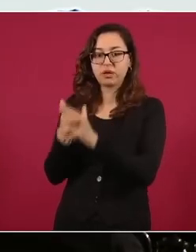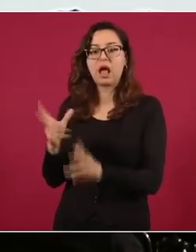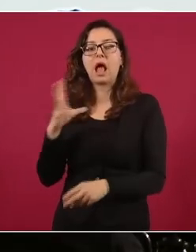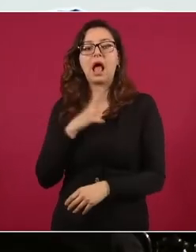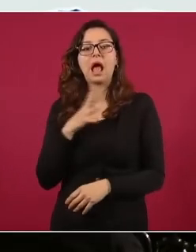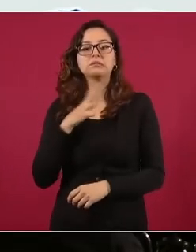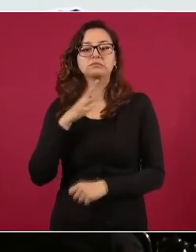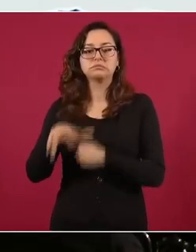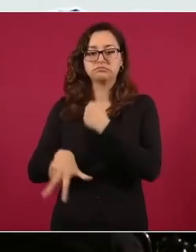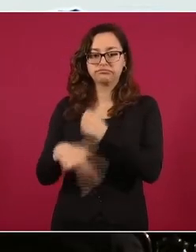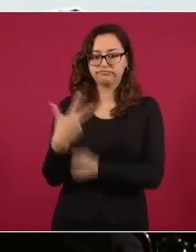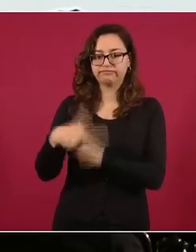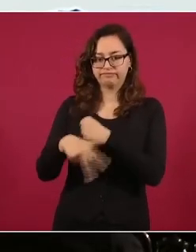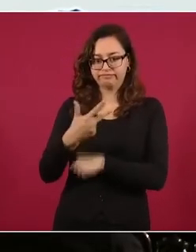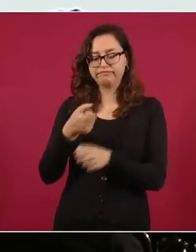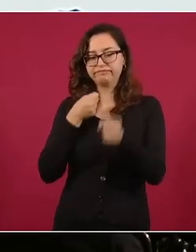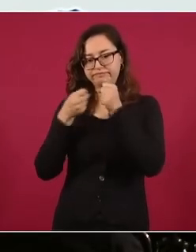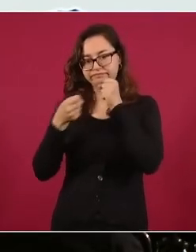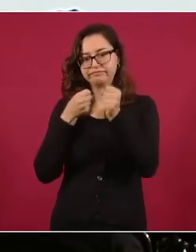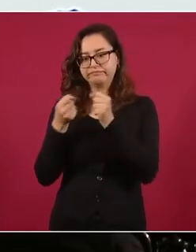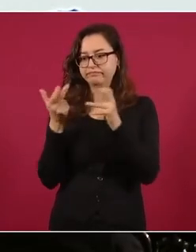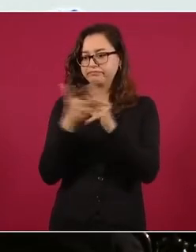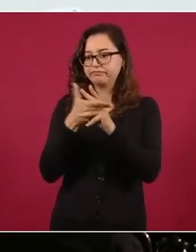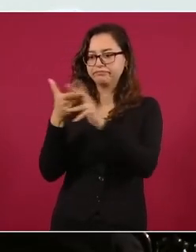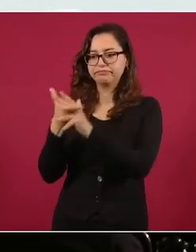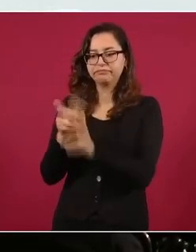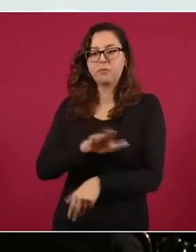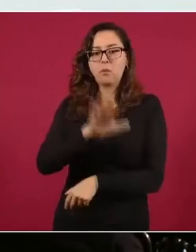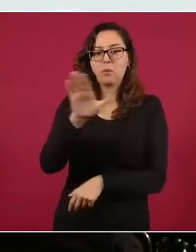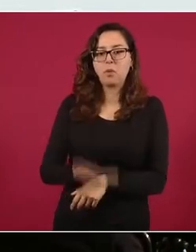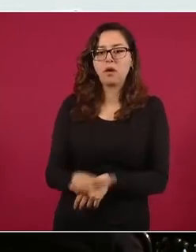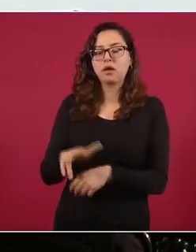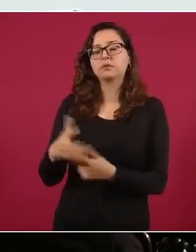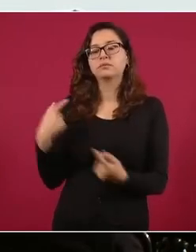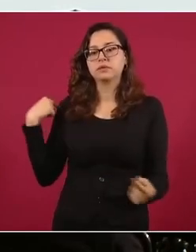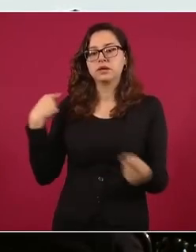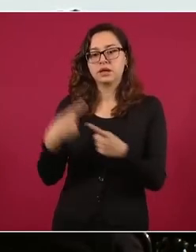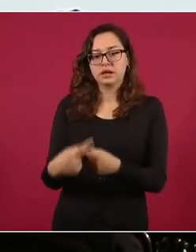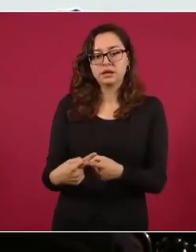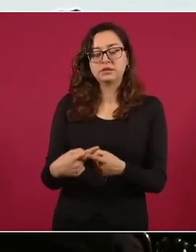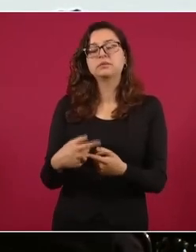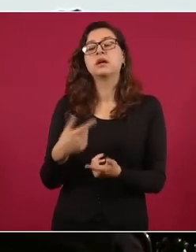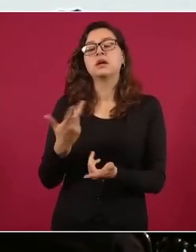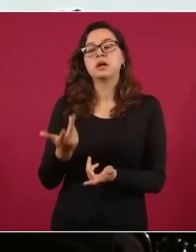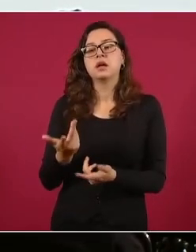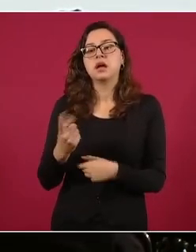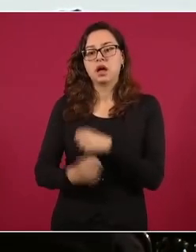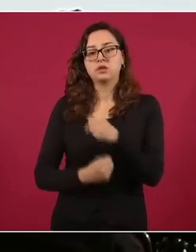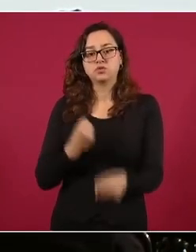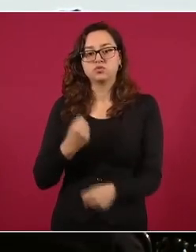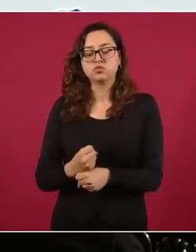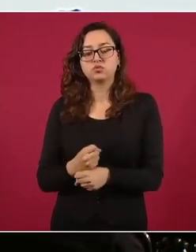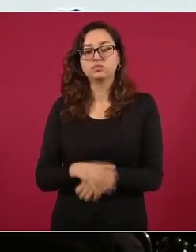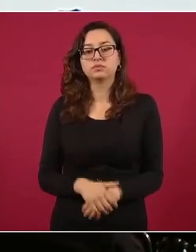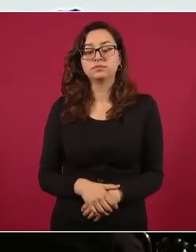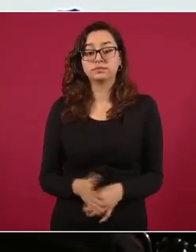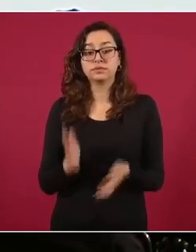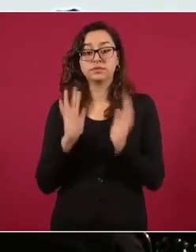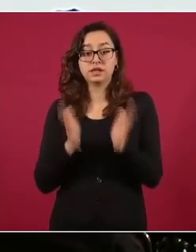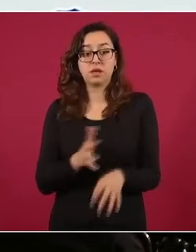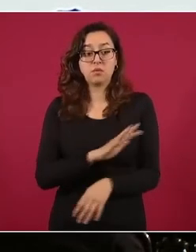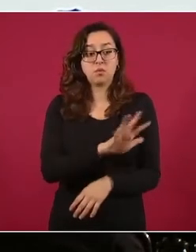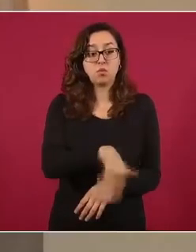durante el presente año. Como se ha señalado, hay 32 detenidos o buscados con orden de